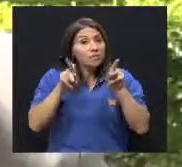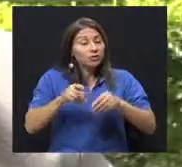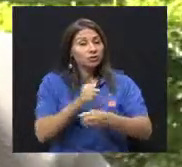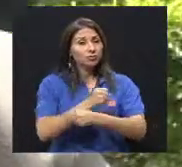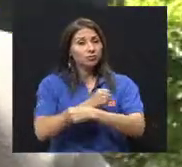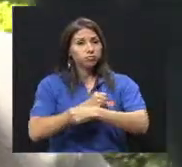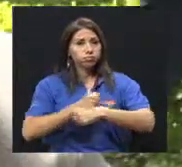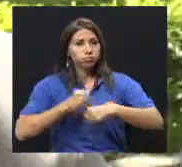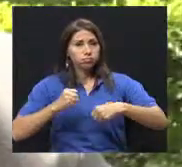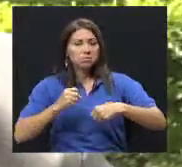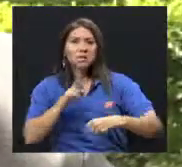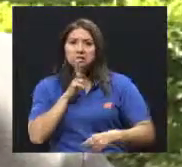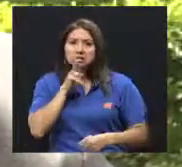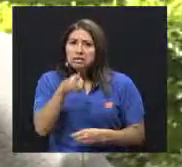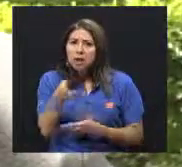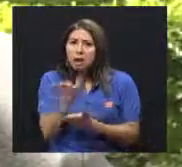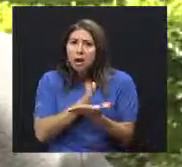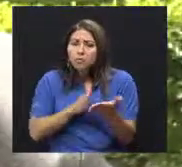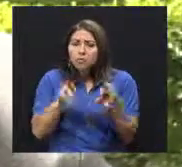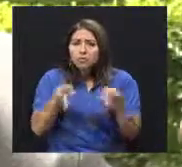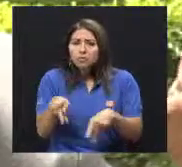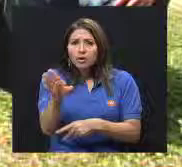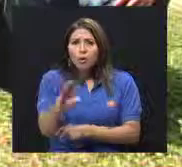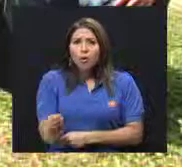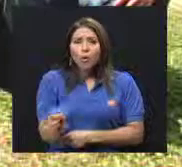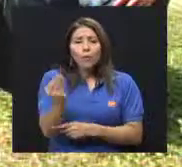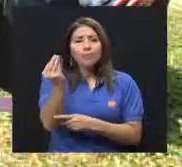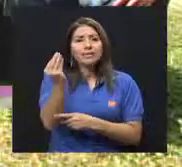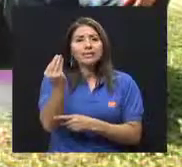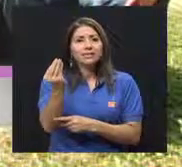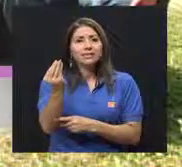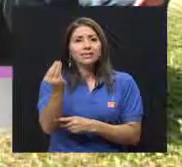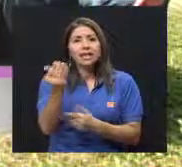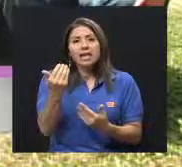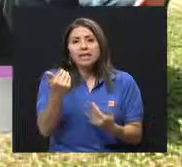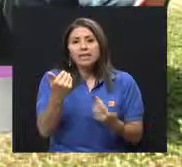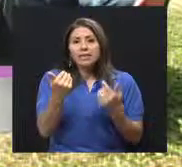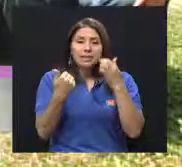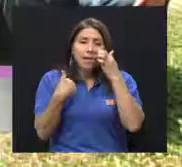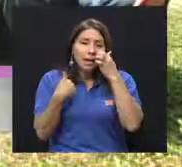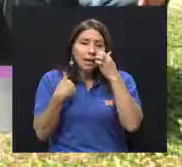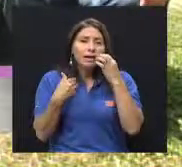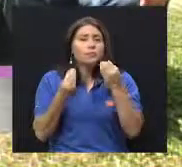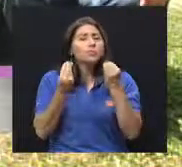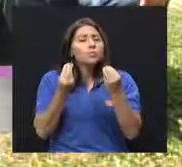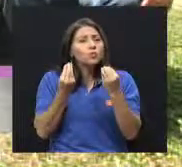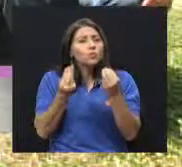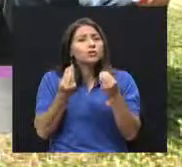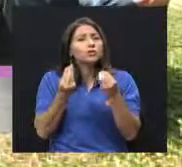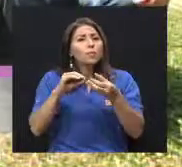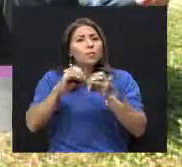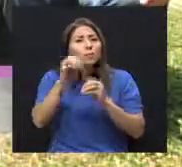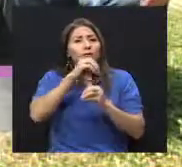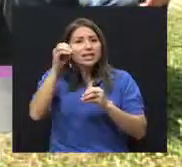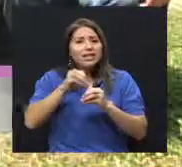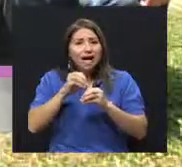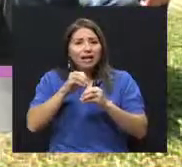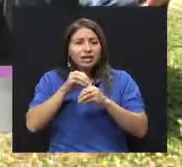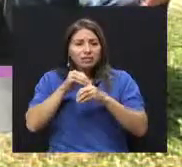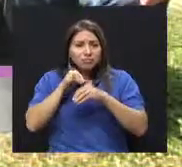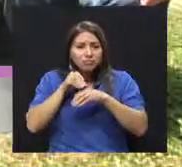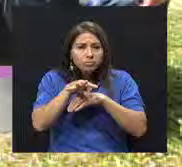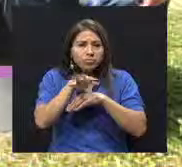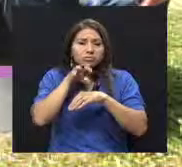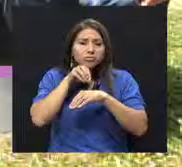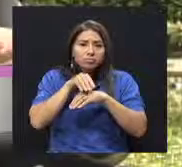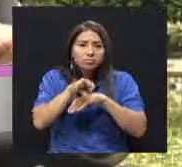sí es cierto que hay jóvenes con alta carga genética que delgados van a hacer